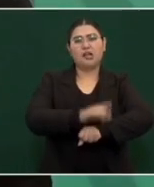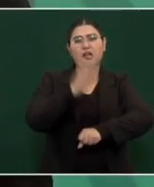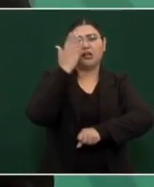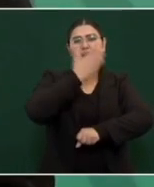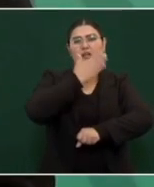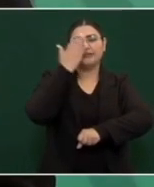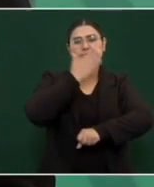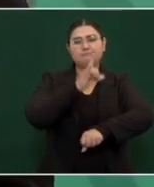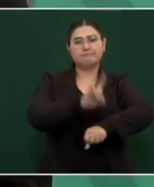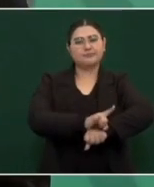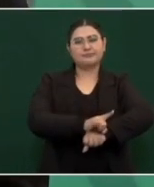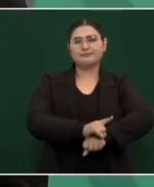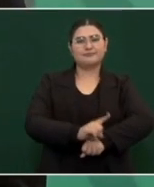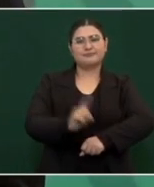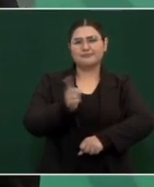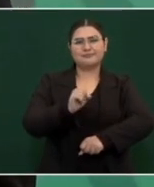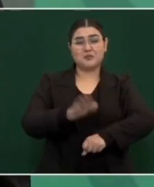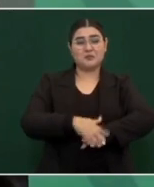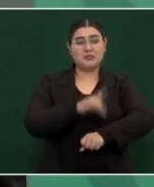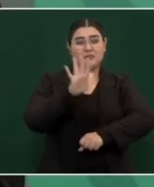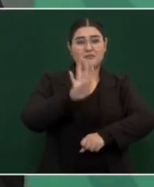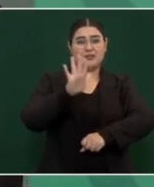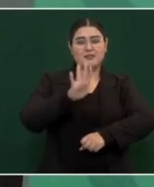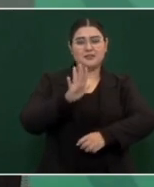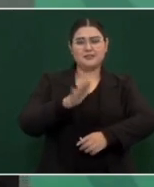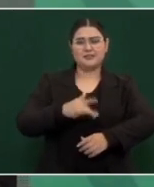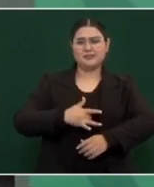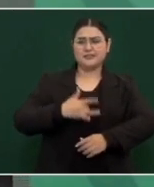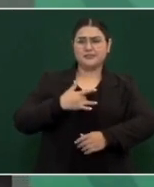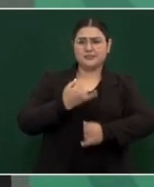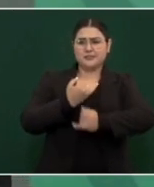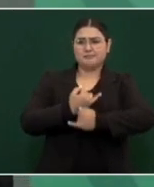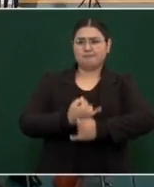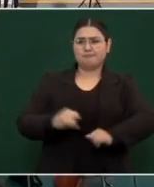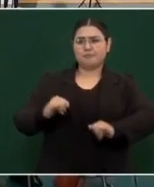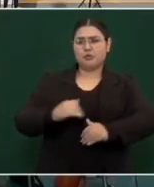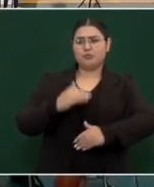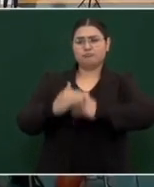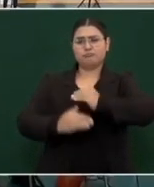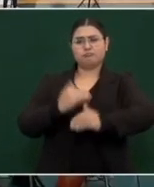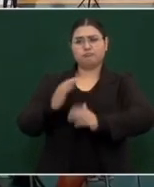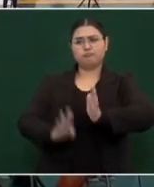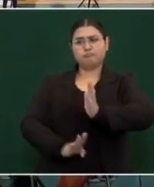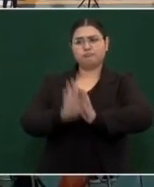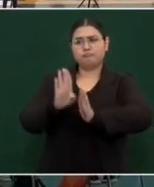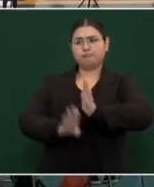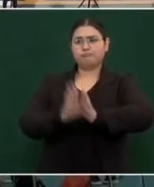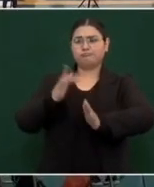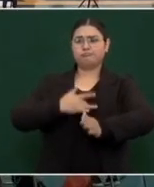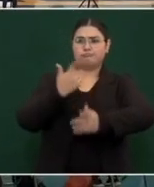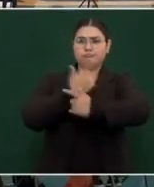porque aparentaban ser independientes, progresistas, liberales,